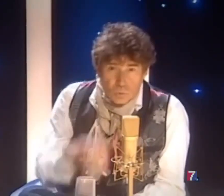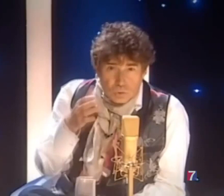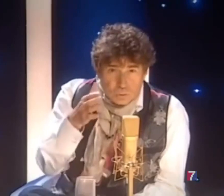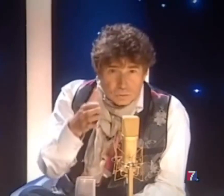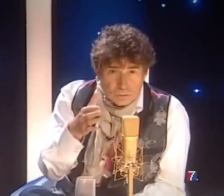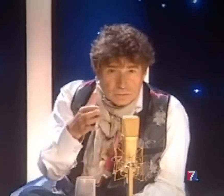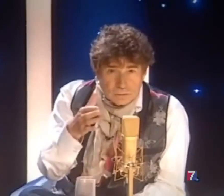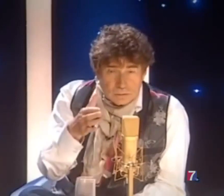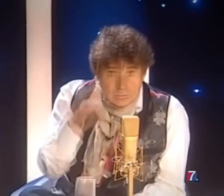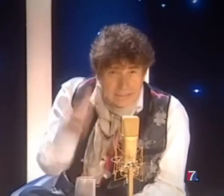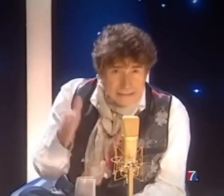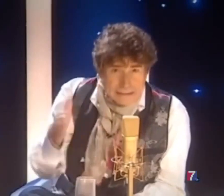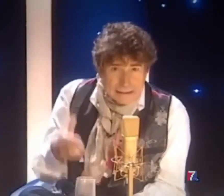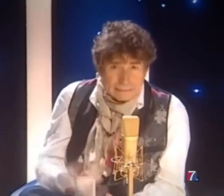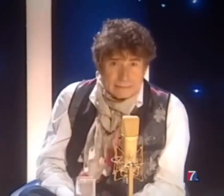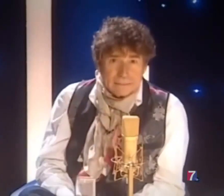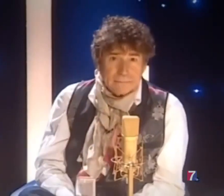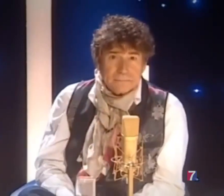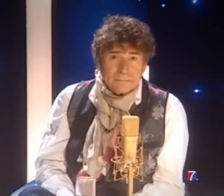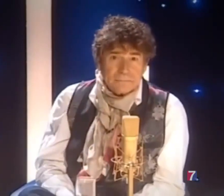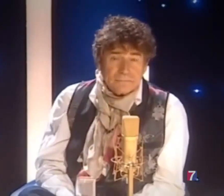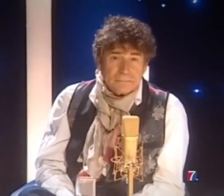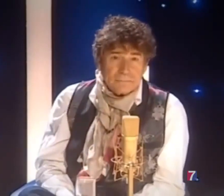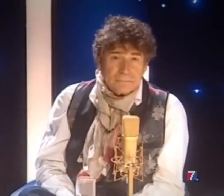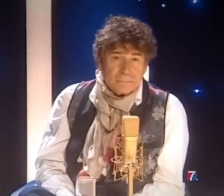justo este instante